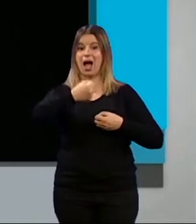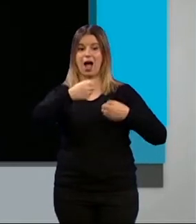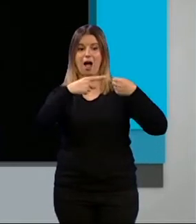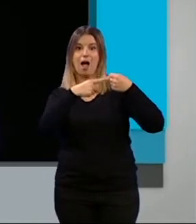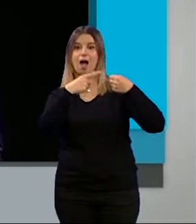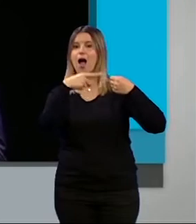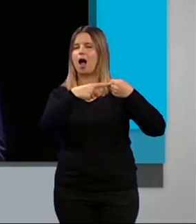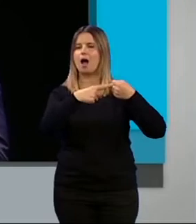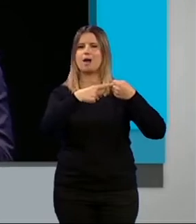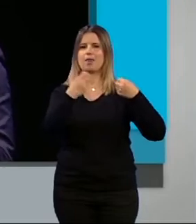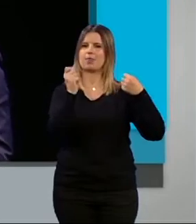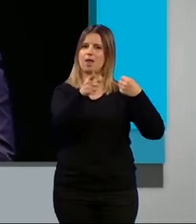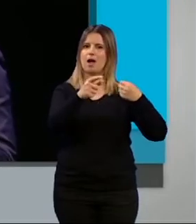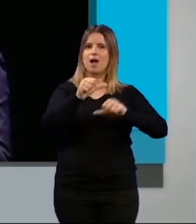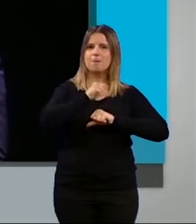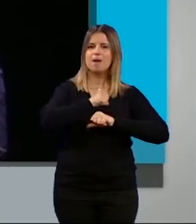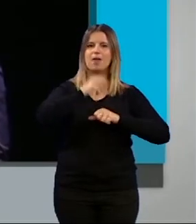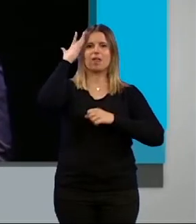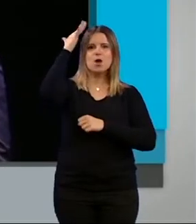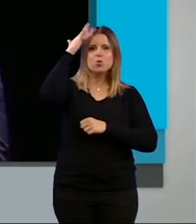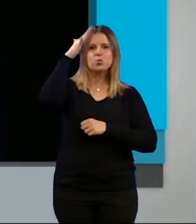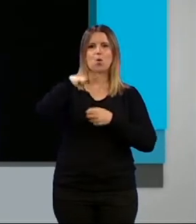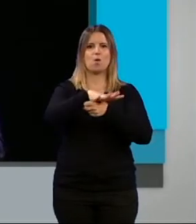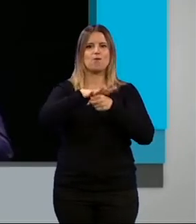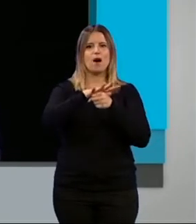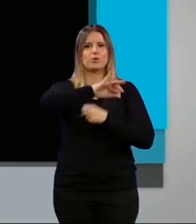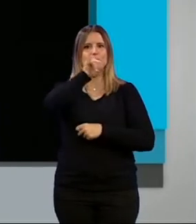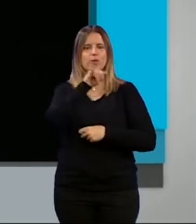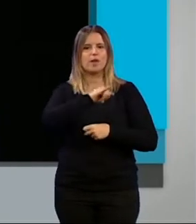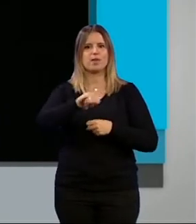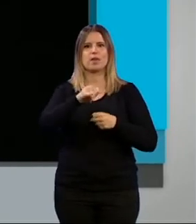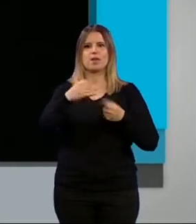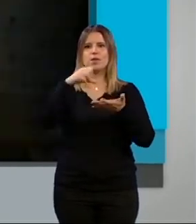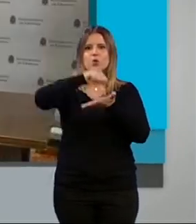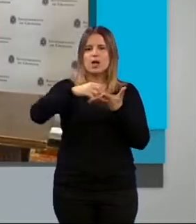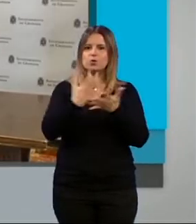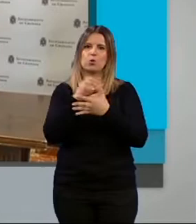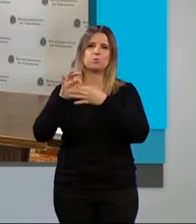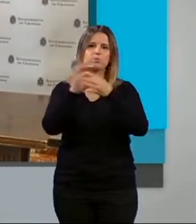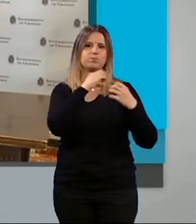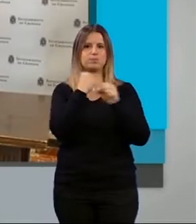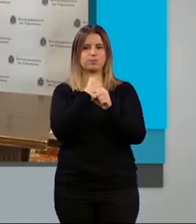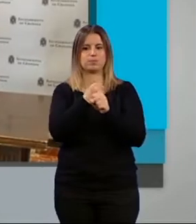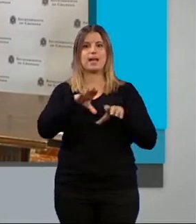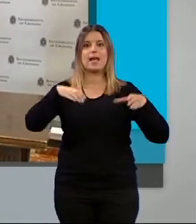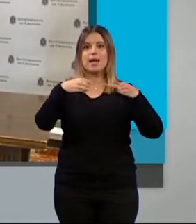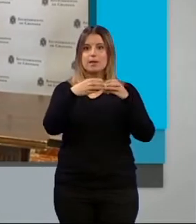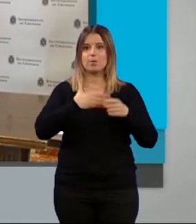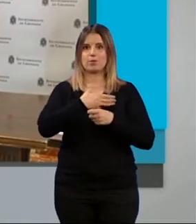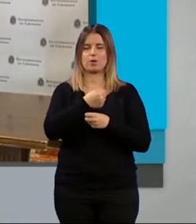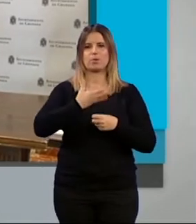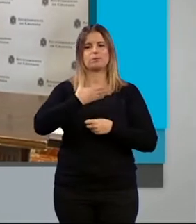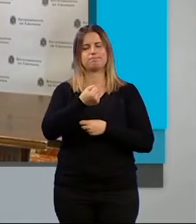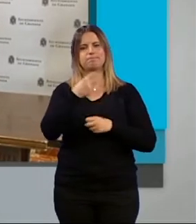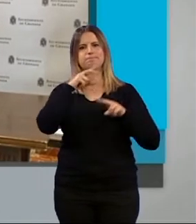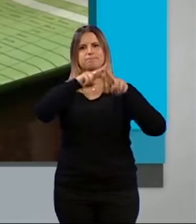la esperanza y la ilusión de nuestro barrio, de nuestra ciudad, y trabajando todos unidos. El equipo de gobierno municipal ha realizado un